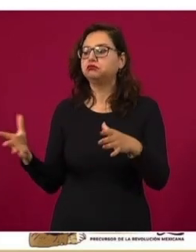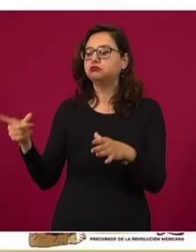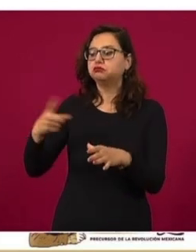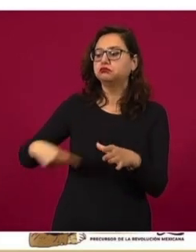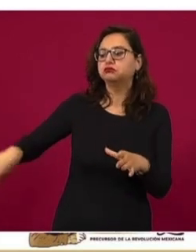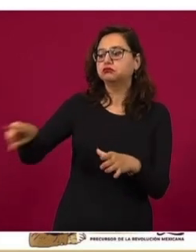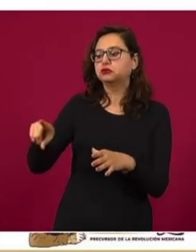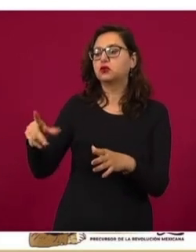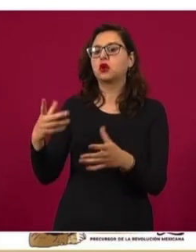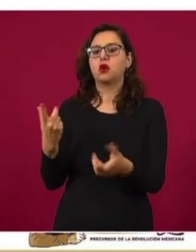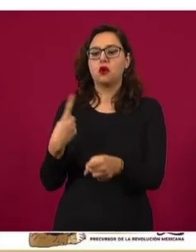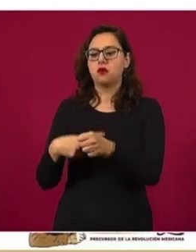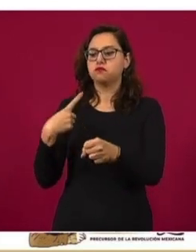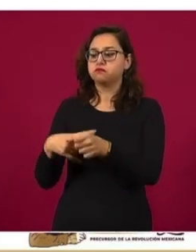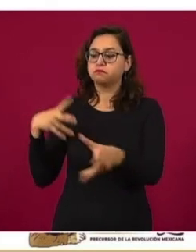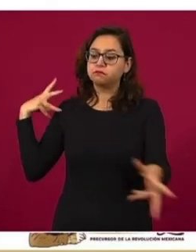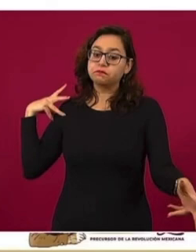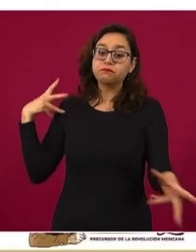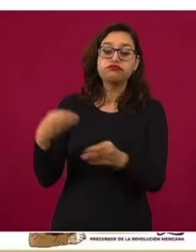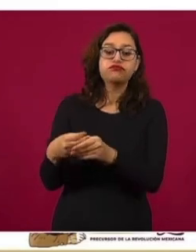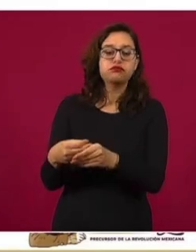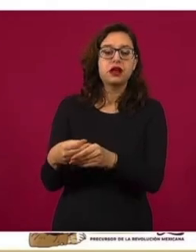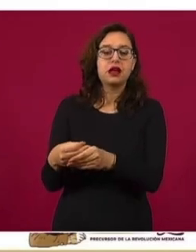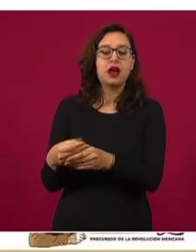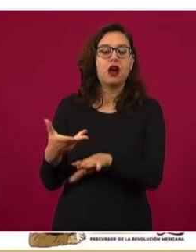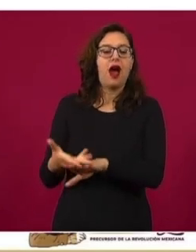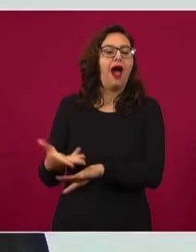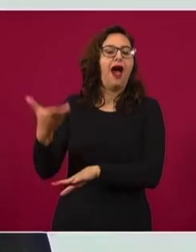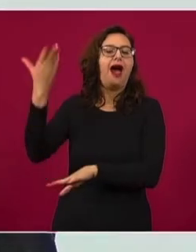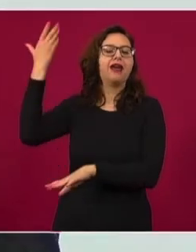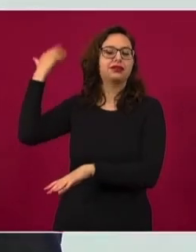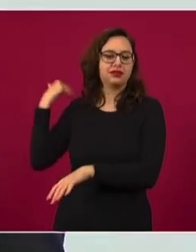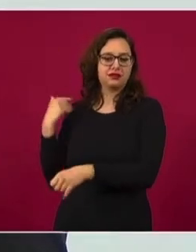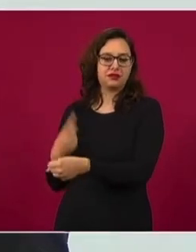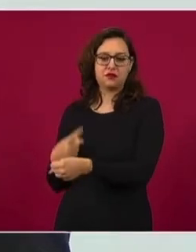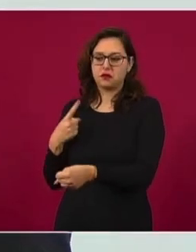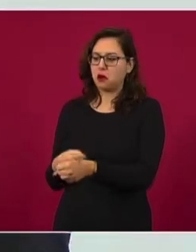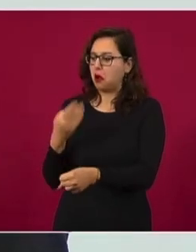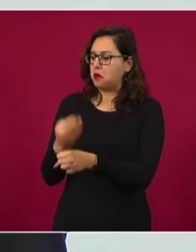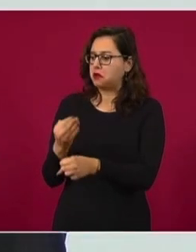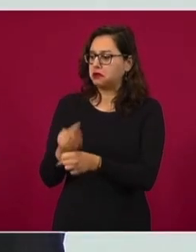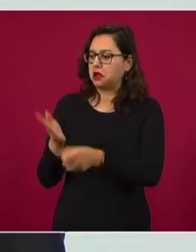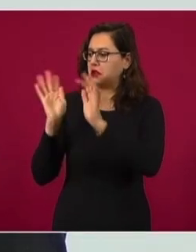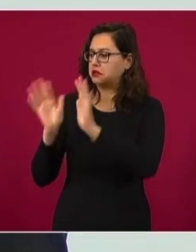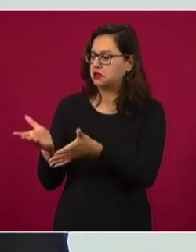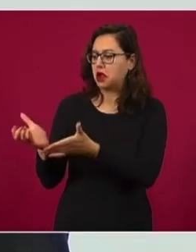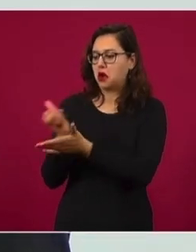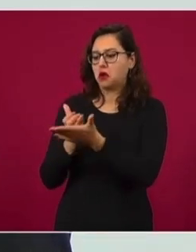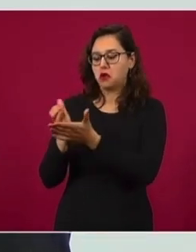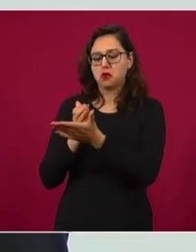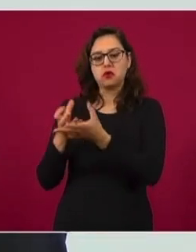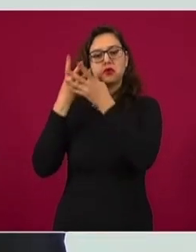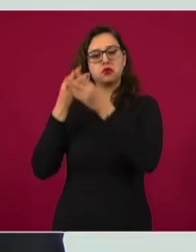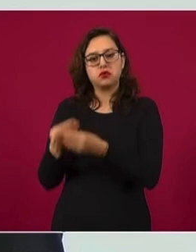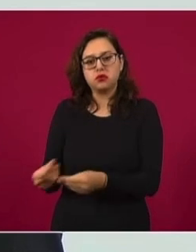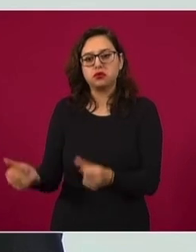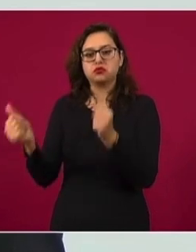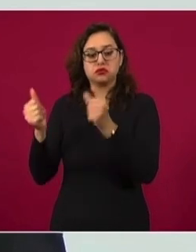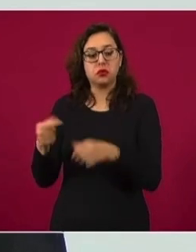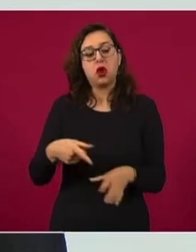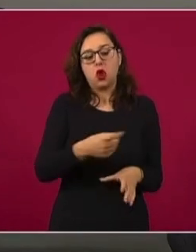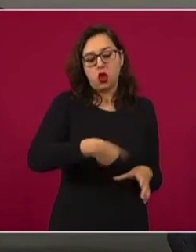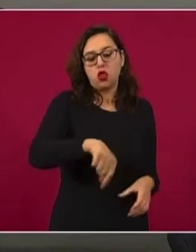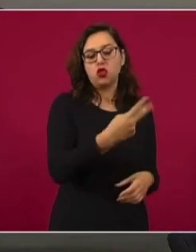razones históricas son personas que alguna vez tuvimos COVID, pero que ya no tenemos capacidad contagiante en modo